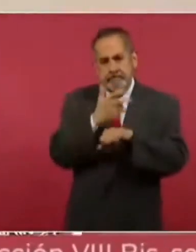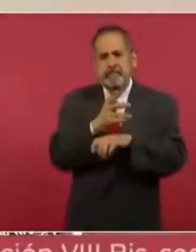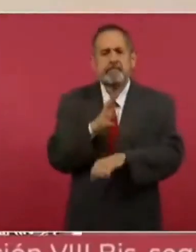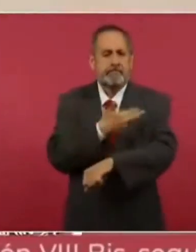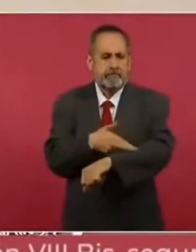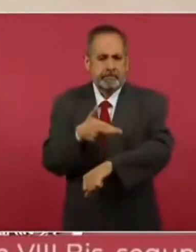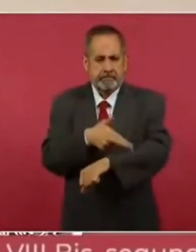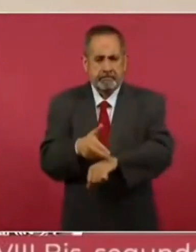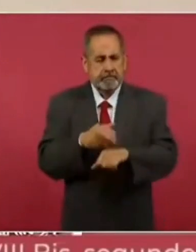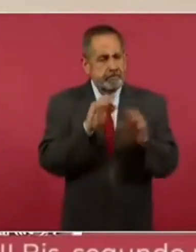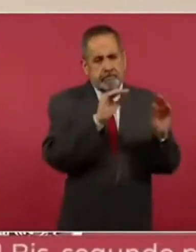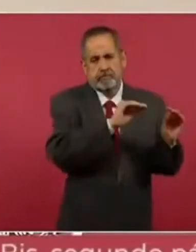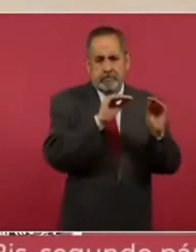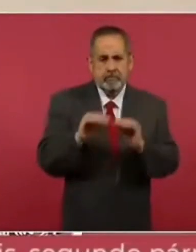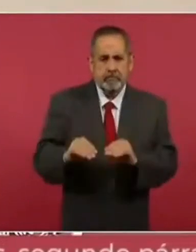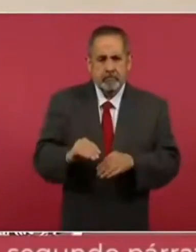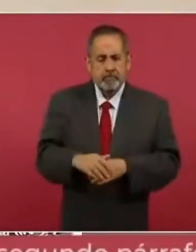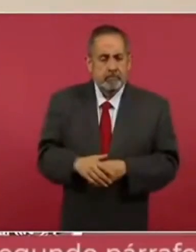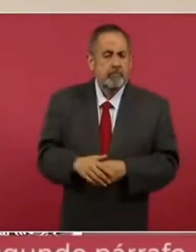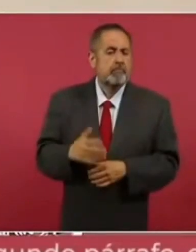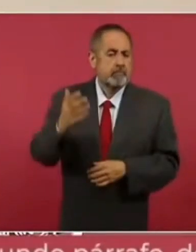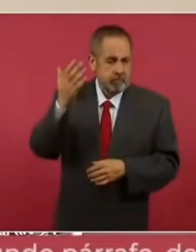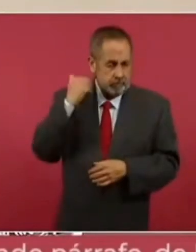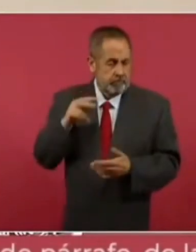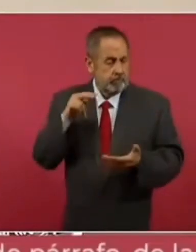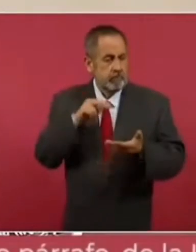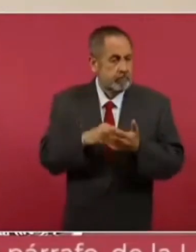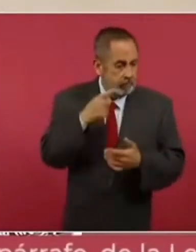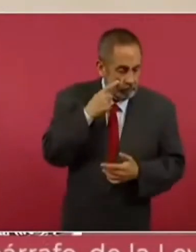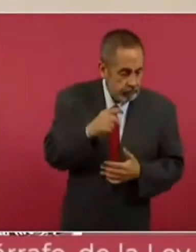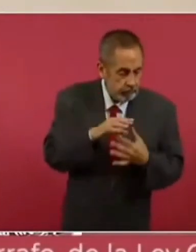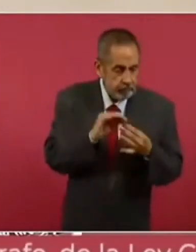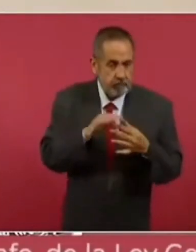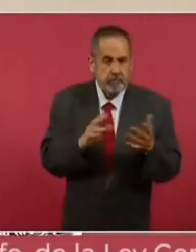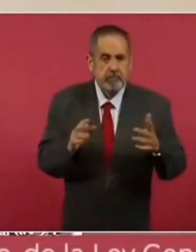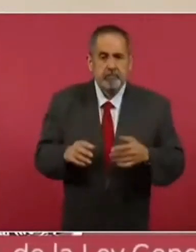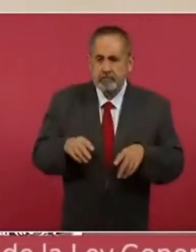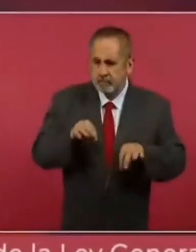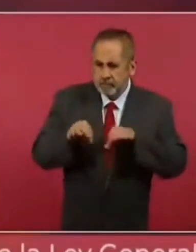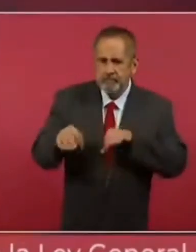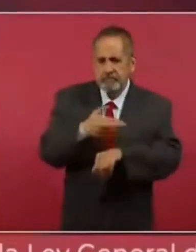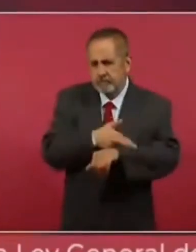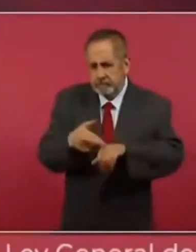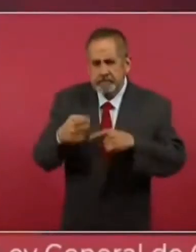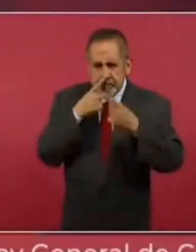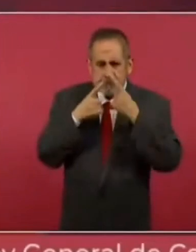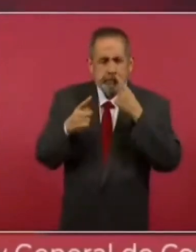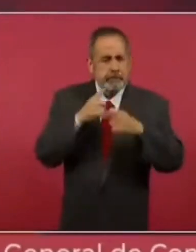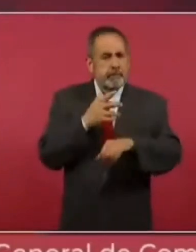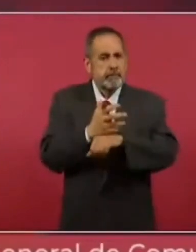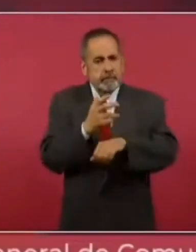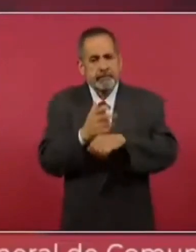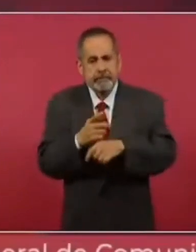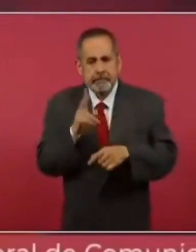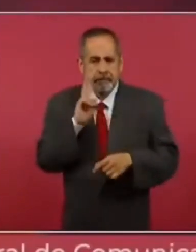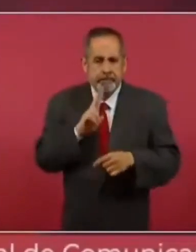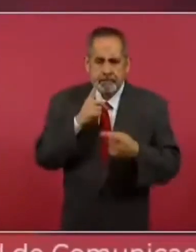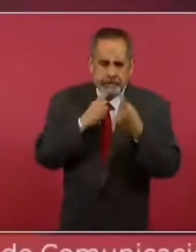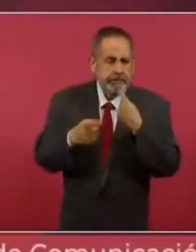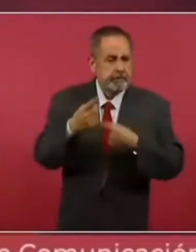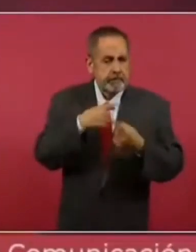Ya teníamos noticia de él, habíamos estado trabajando con las autoridades de los Estados Unidos.